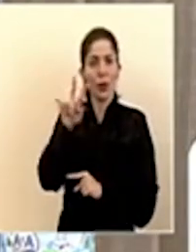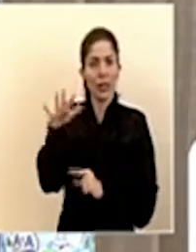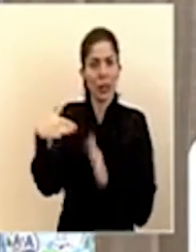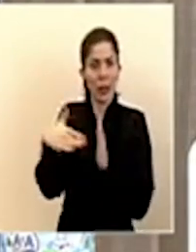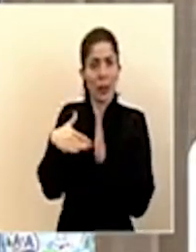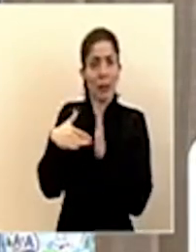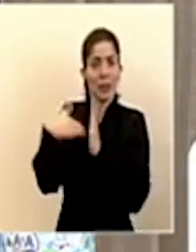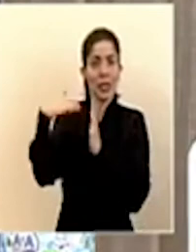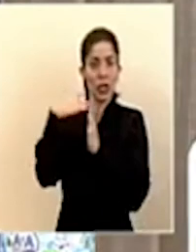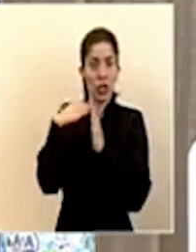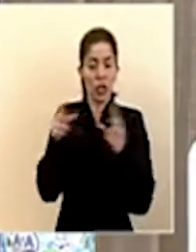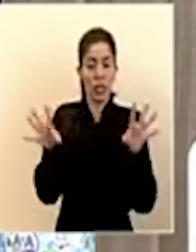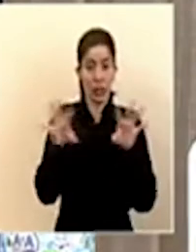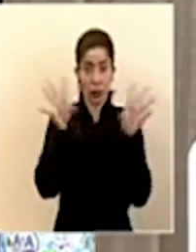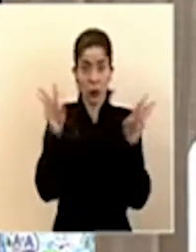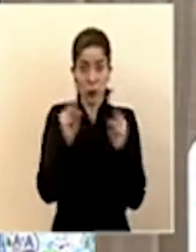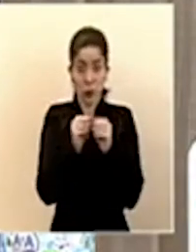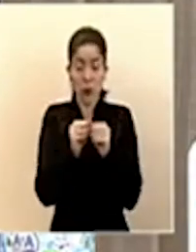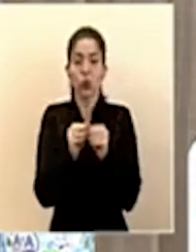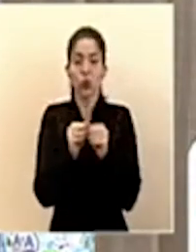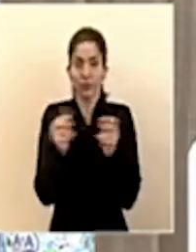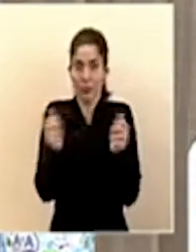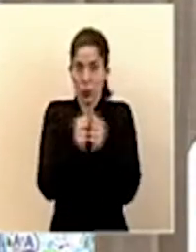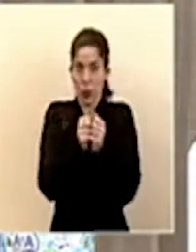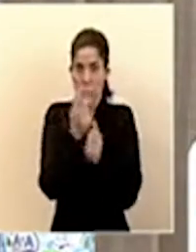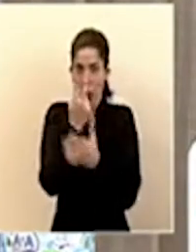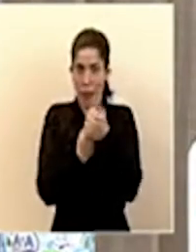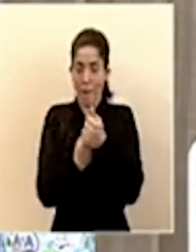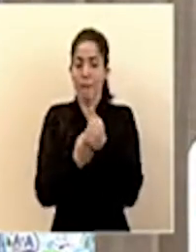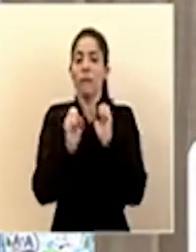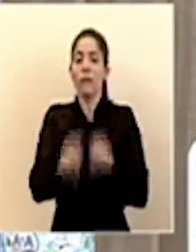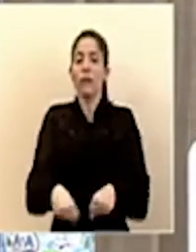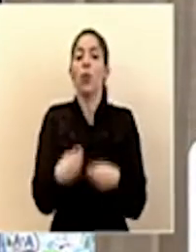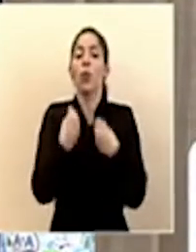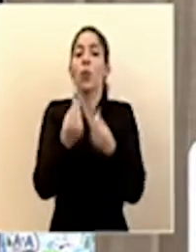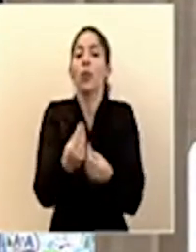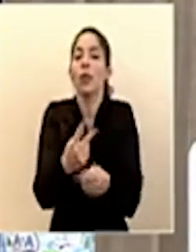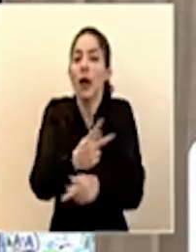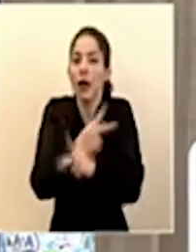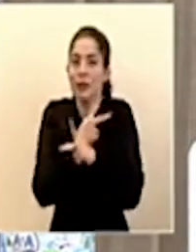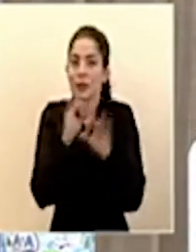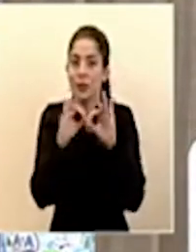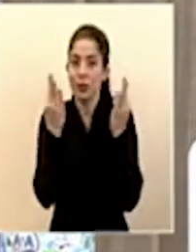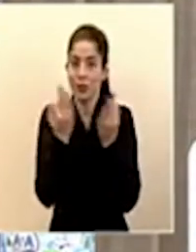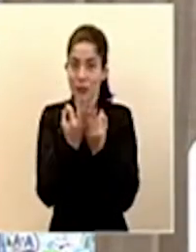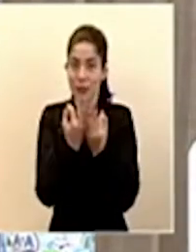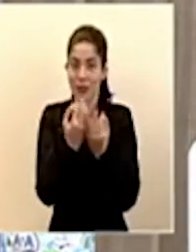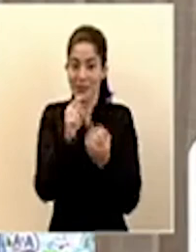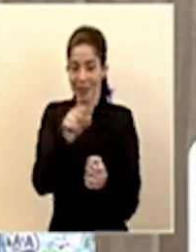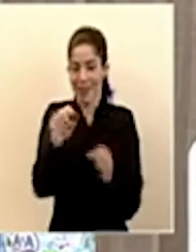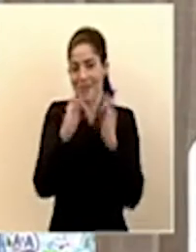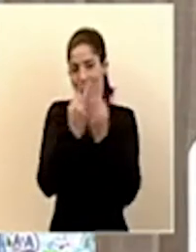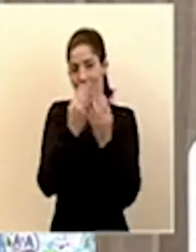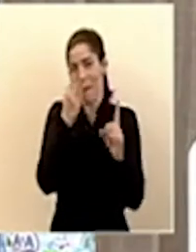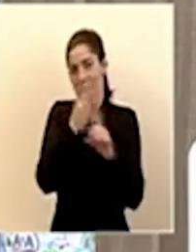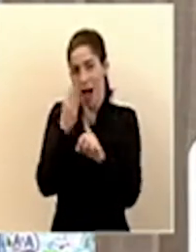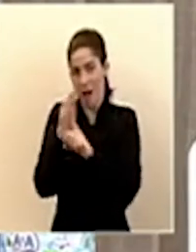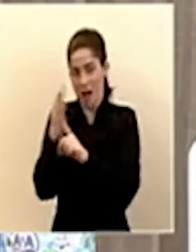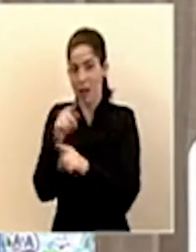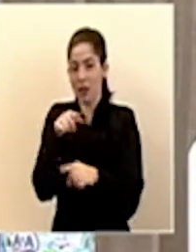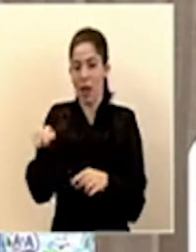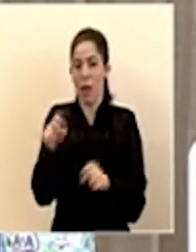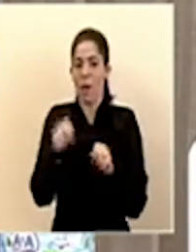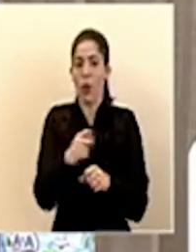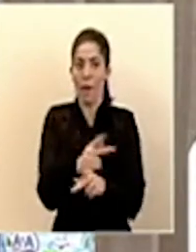millones en conjunto van a proteger a las familias afectadas, van a proteger